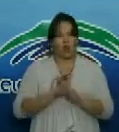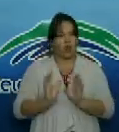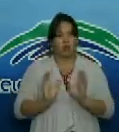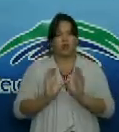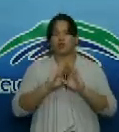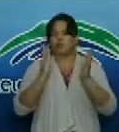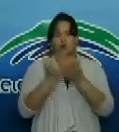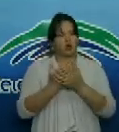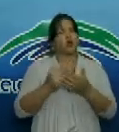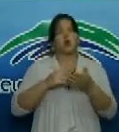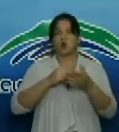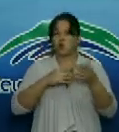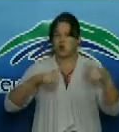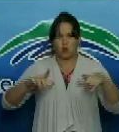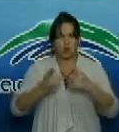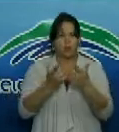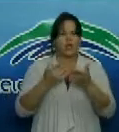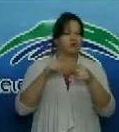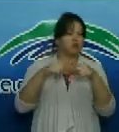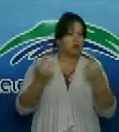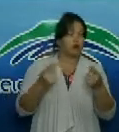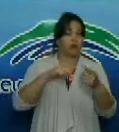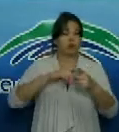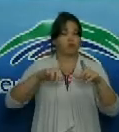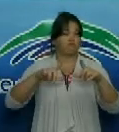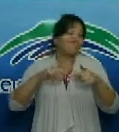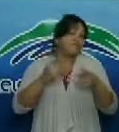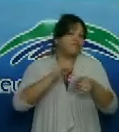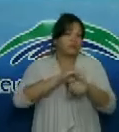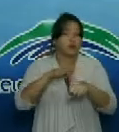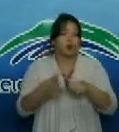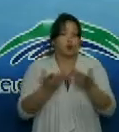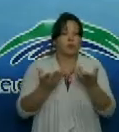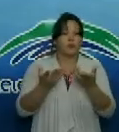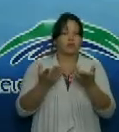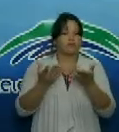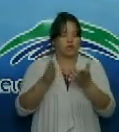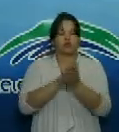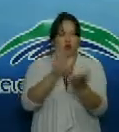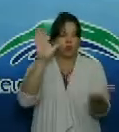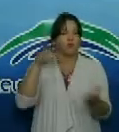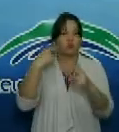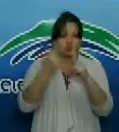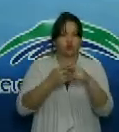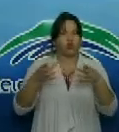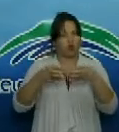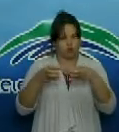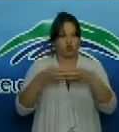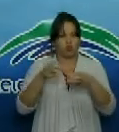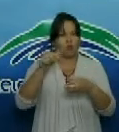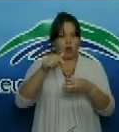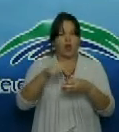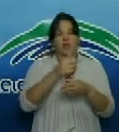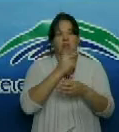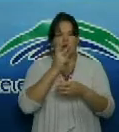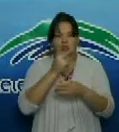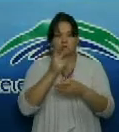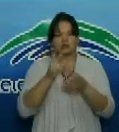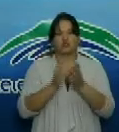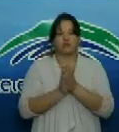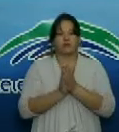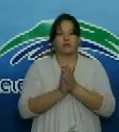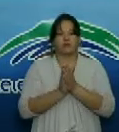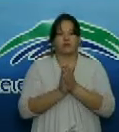propósito de evitar la aparición de la pandemia compromiso que tiene el equipo multidisciplinario que elabora día y noche en el motel en las